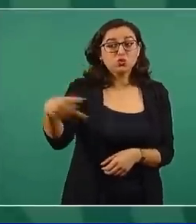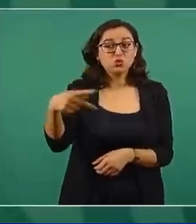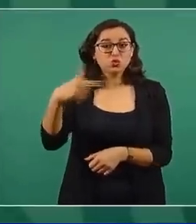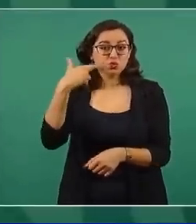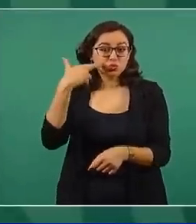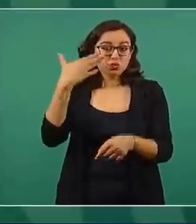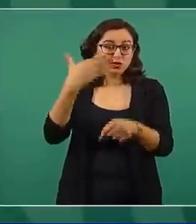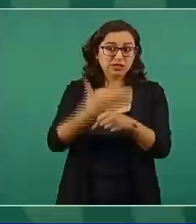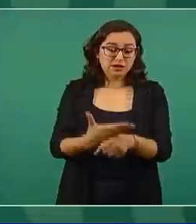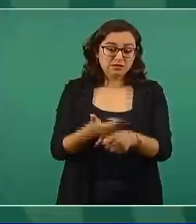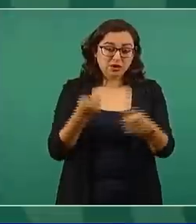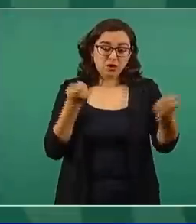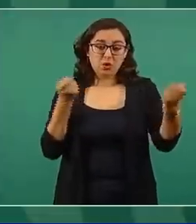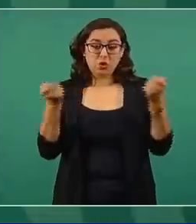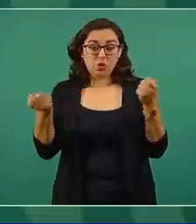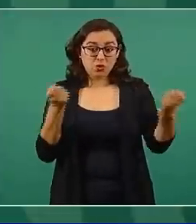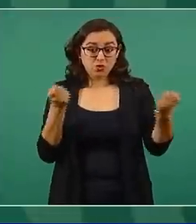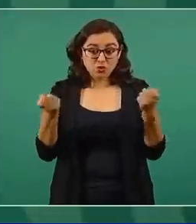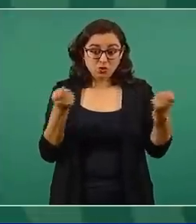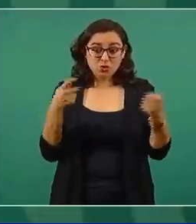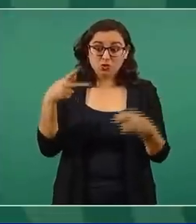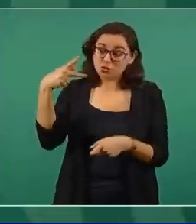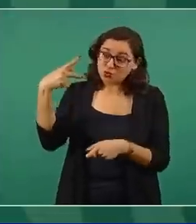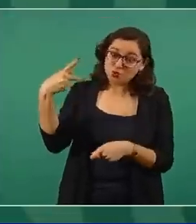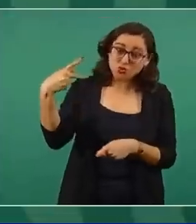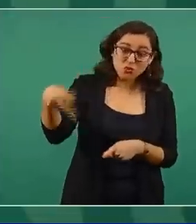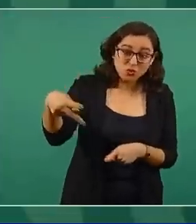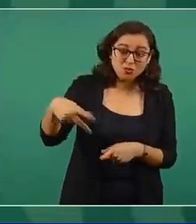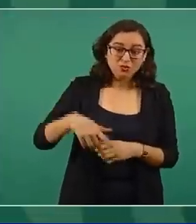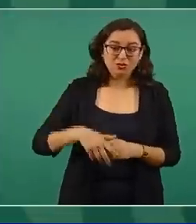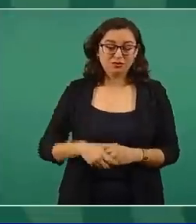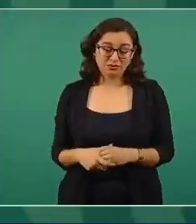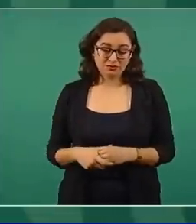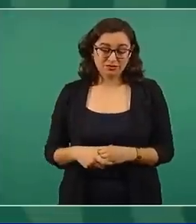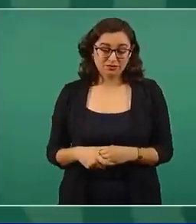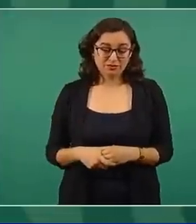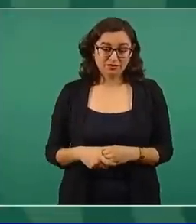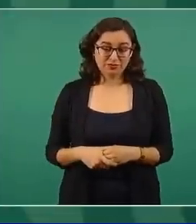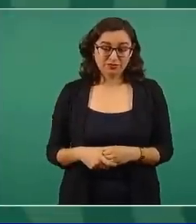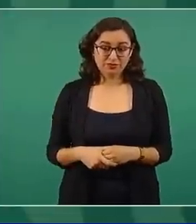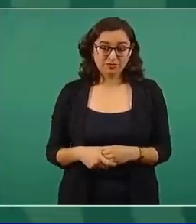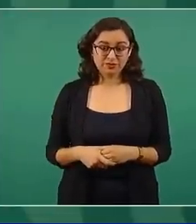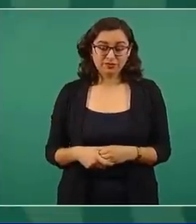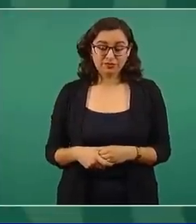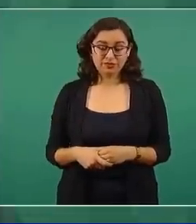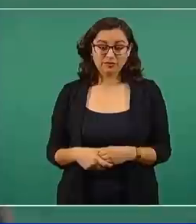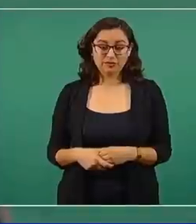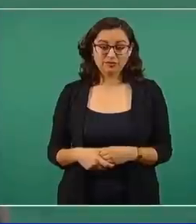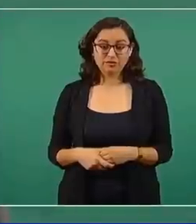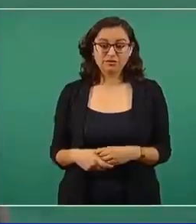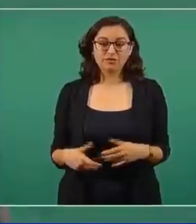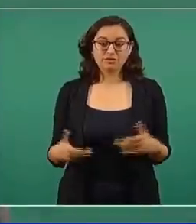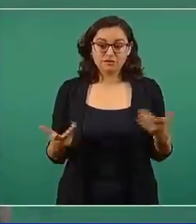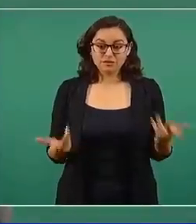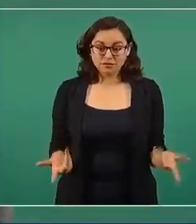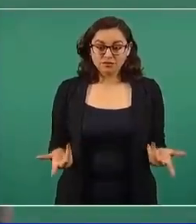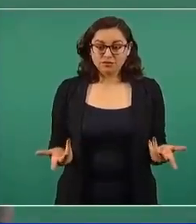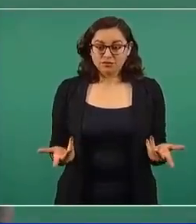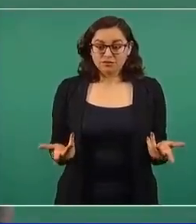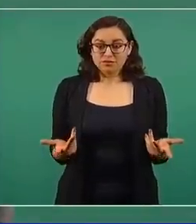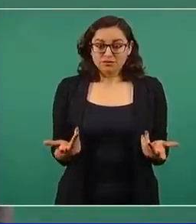Tiene que ver con el ejercicio